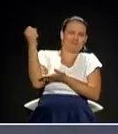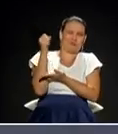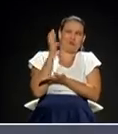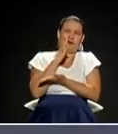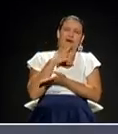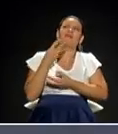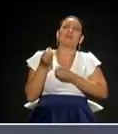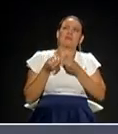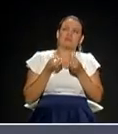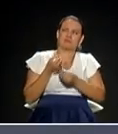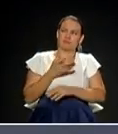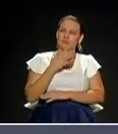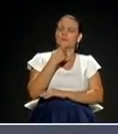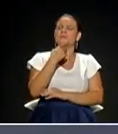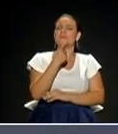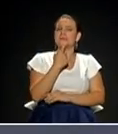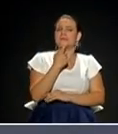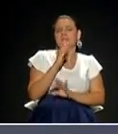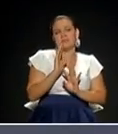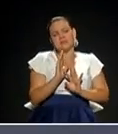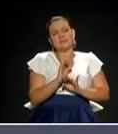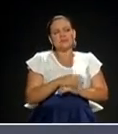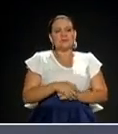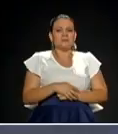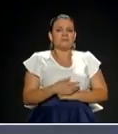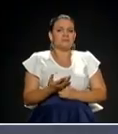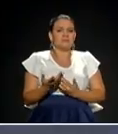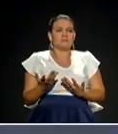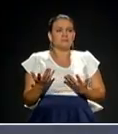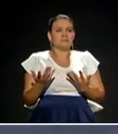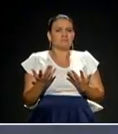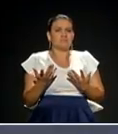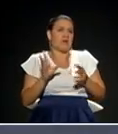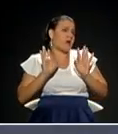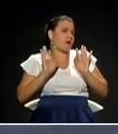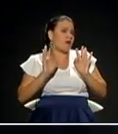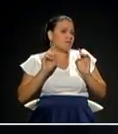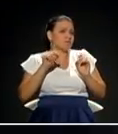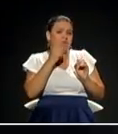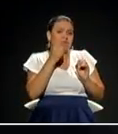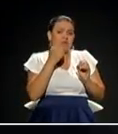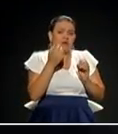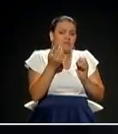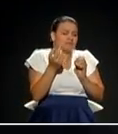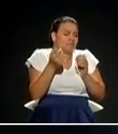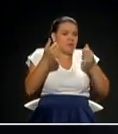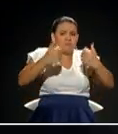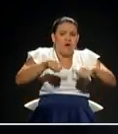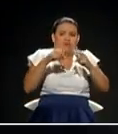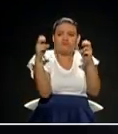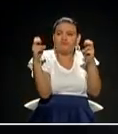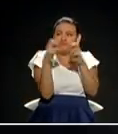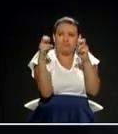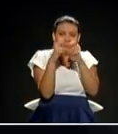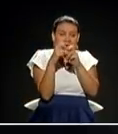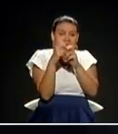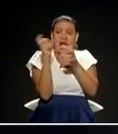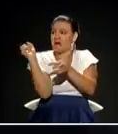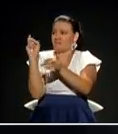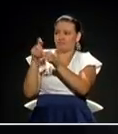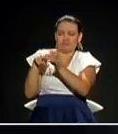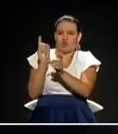por ahora, pongamos, digamos, un corredor con buses eléctricos para ir solucionando e ir